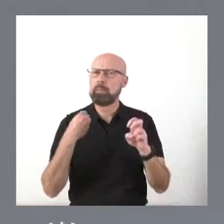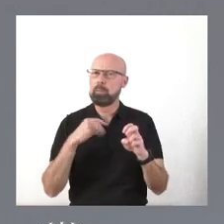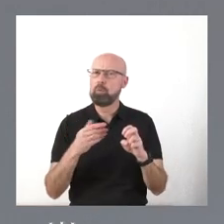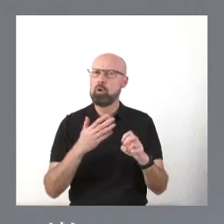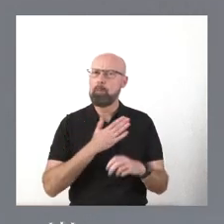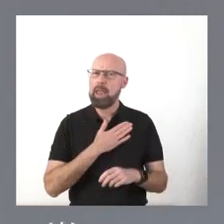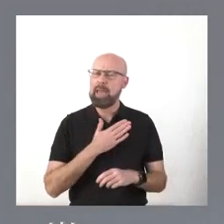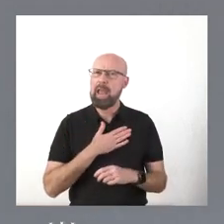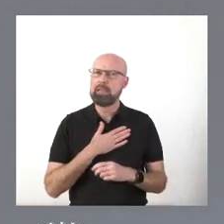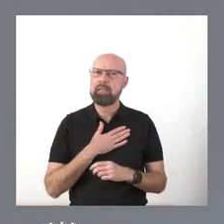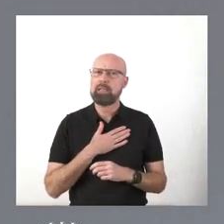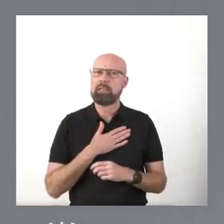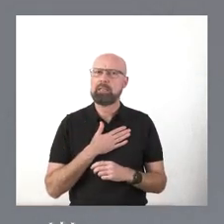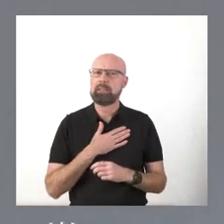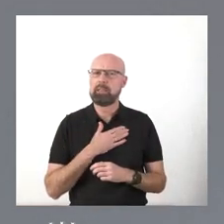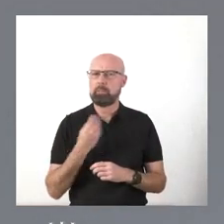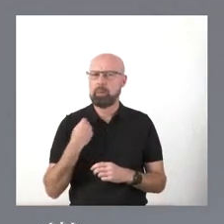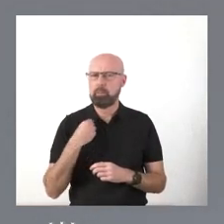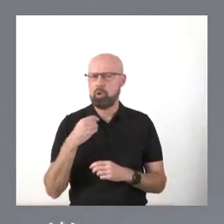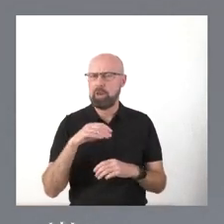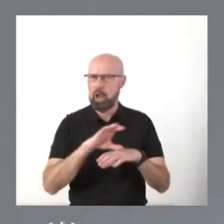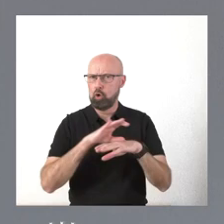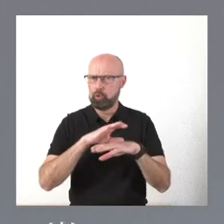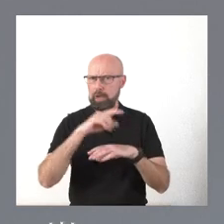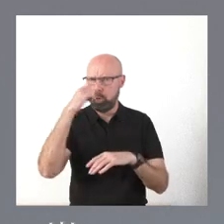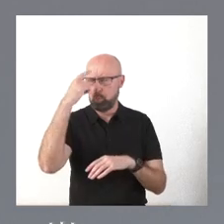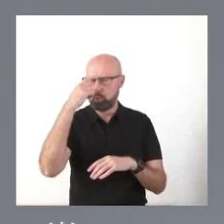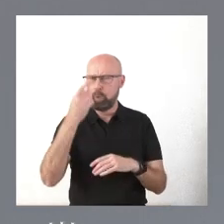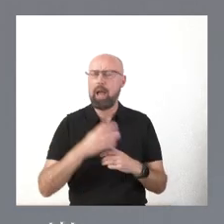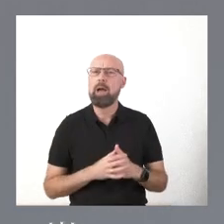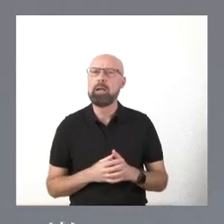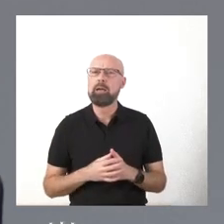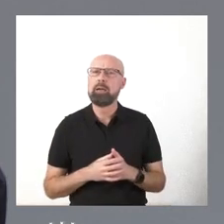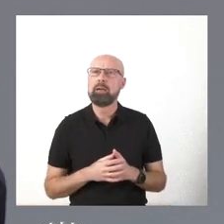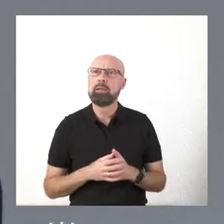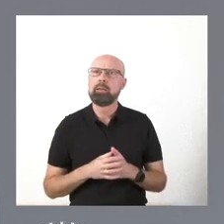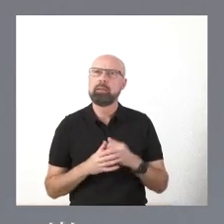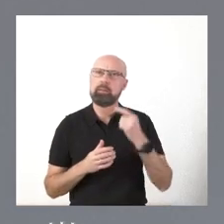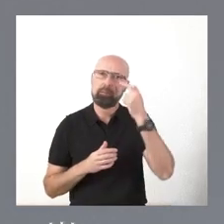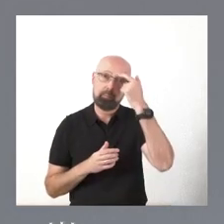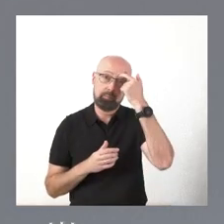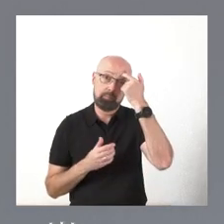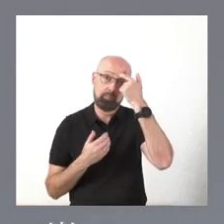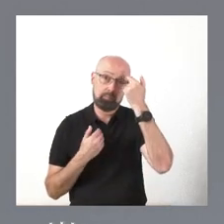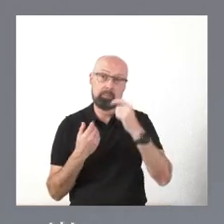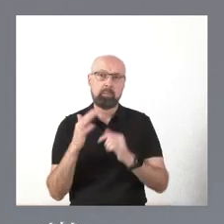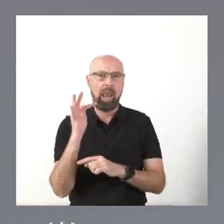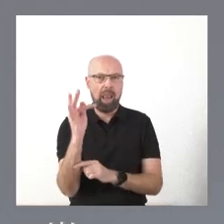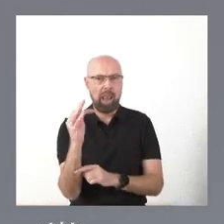que se nos planteó a la Consejería de Cultura, lápidas, monumentos,